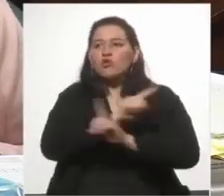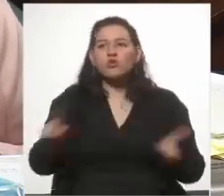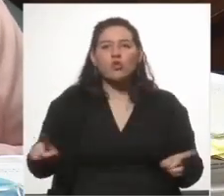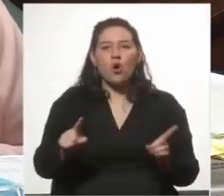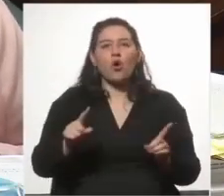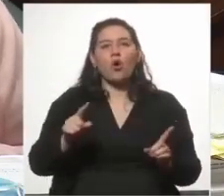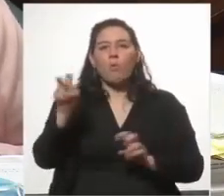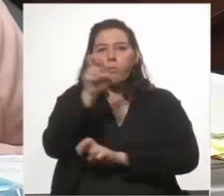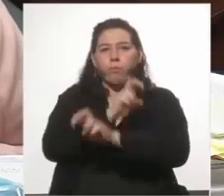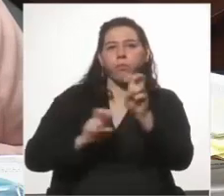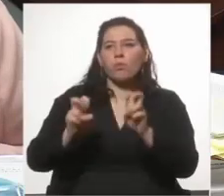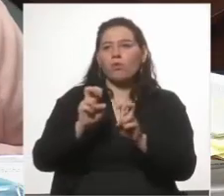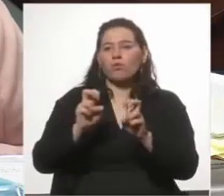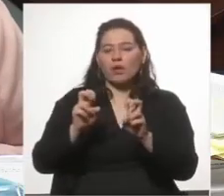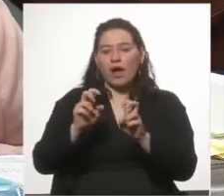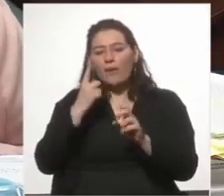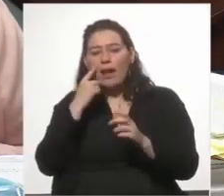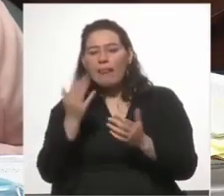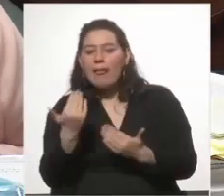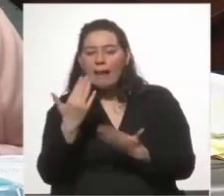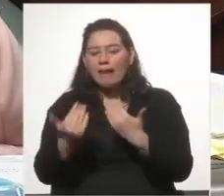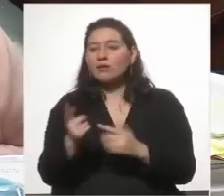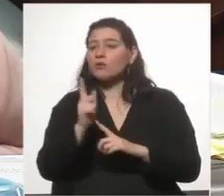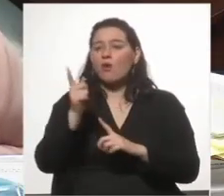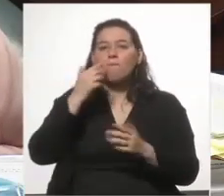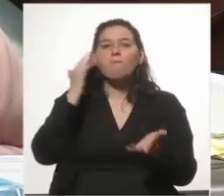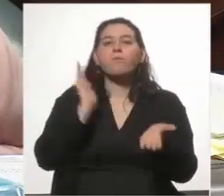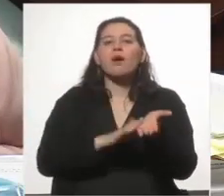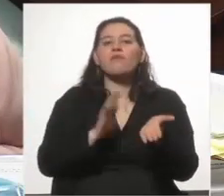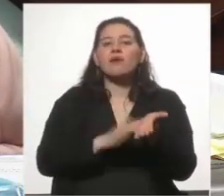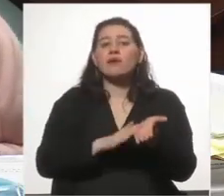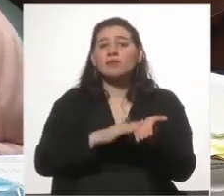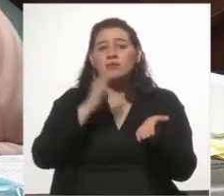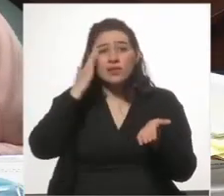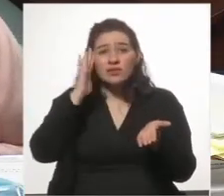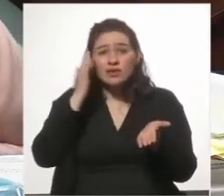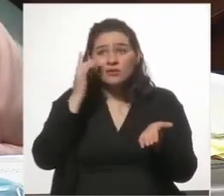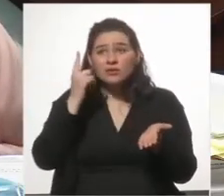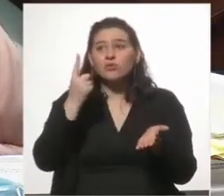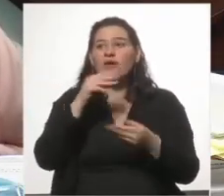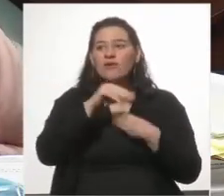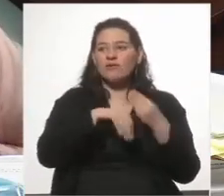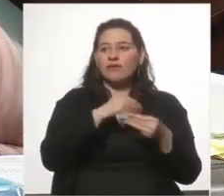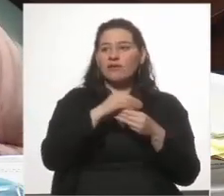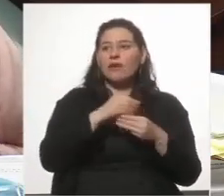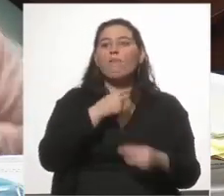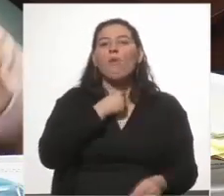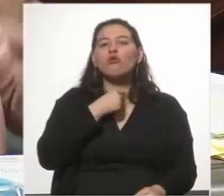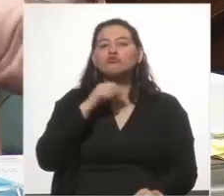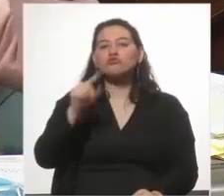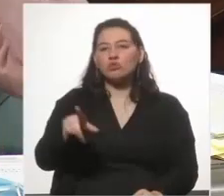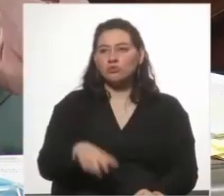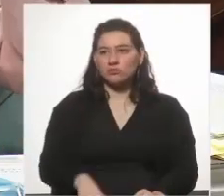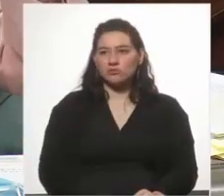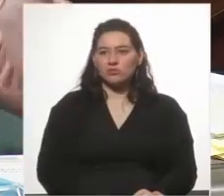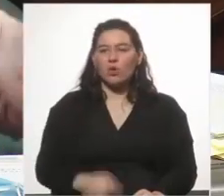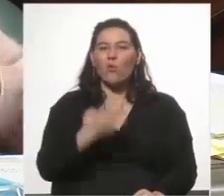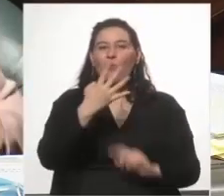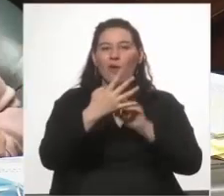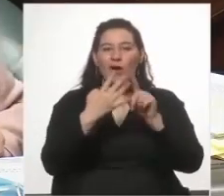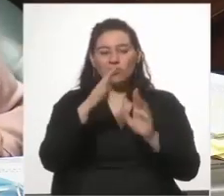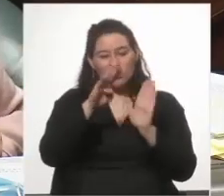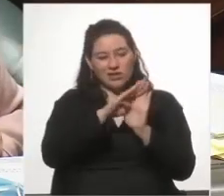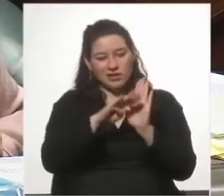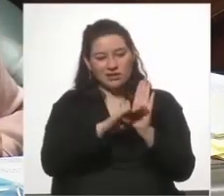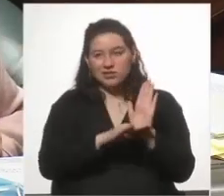con tratar de barrer abajo de la alfombra. Pedí pruebas. ¿Saben qué era? Una familiar que yo hablé por la voz. Cuatro personas en la lista